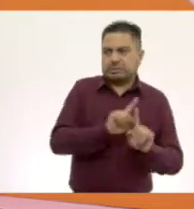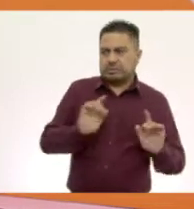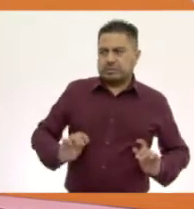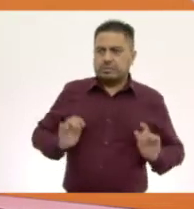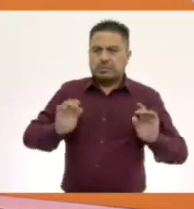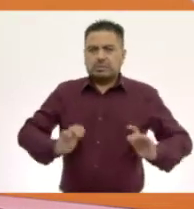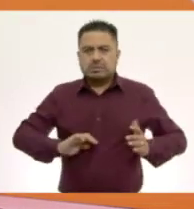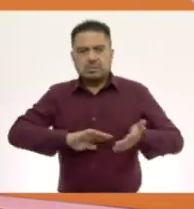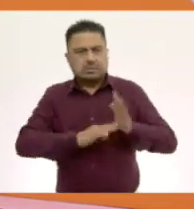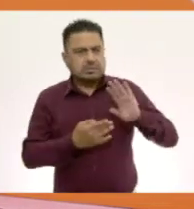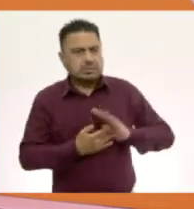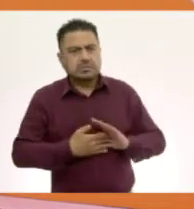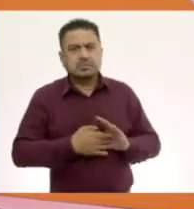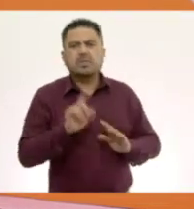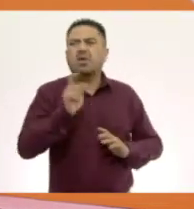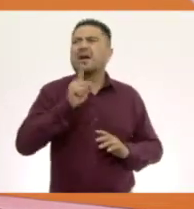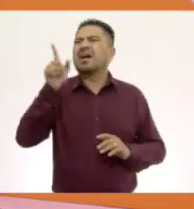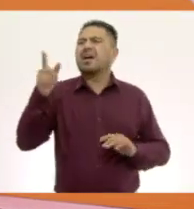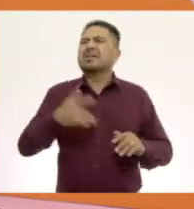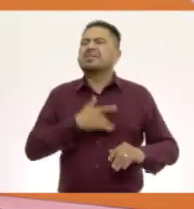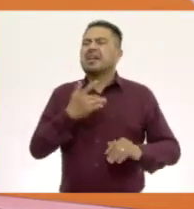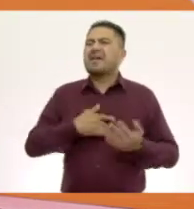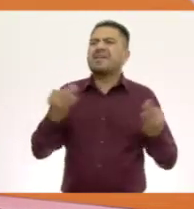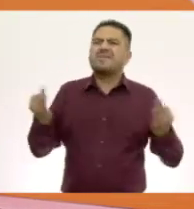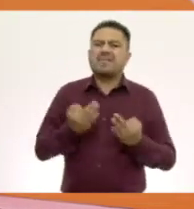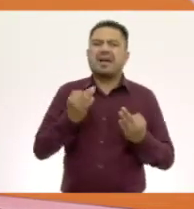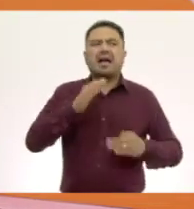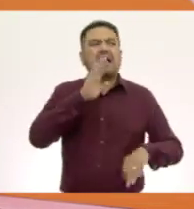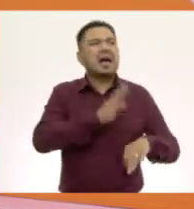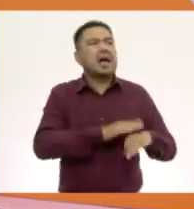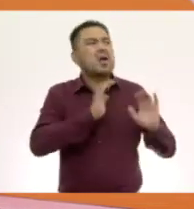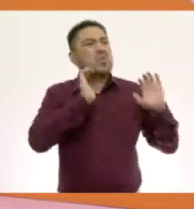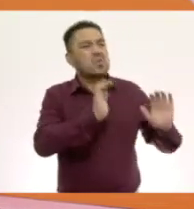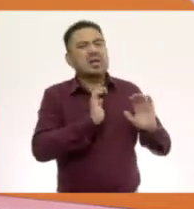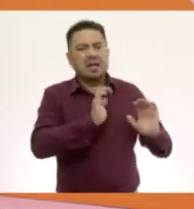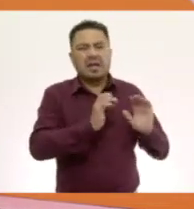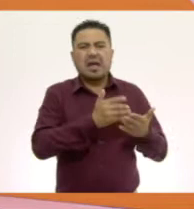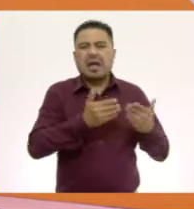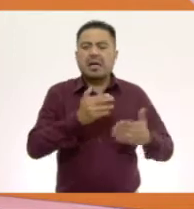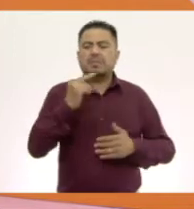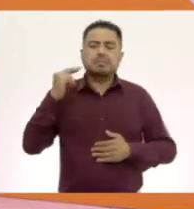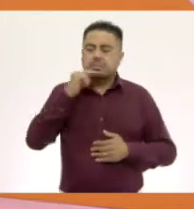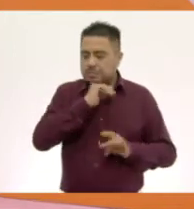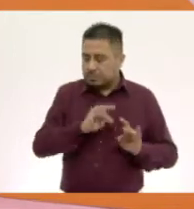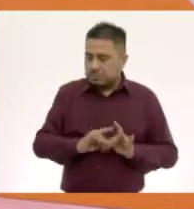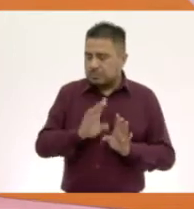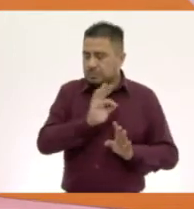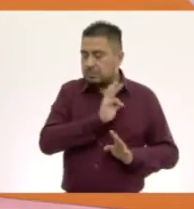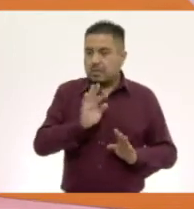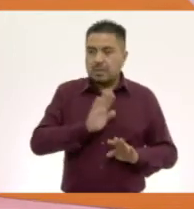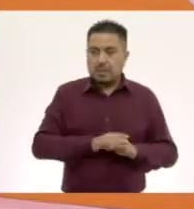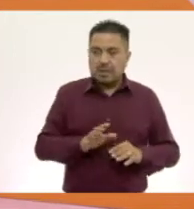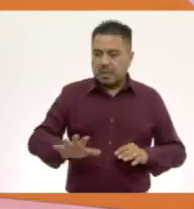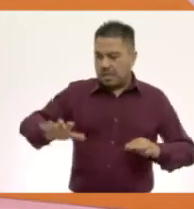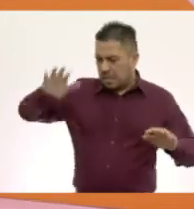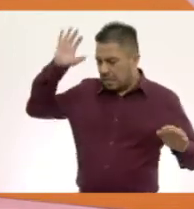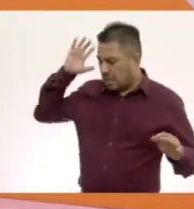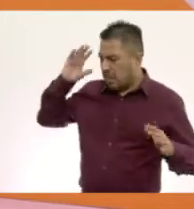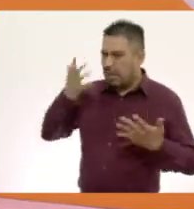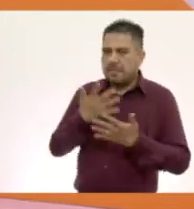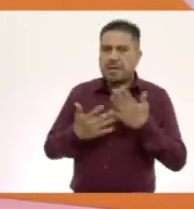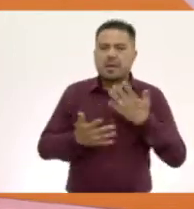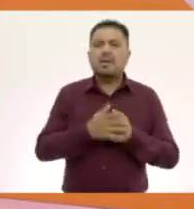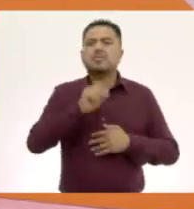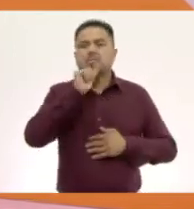decía Ale, cuando ella siente el frío y el sentido del tacto dice, ¡cuidado! Y entonces inmediatamente puede alejar la mano. Lo mismo